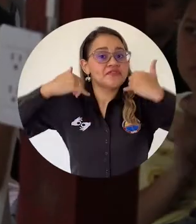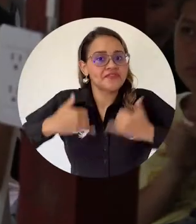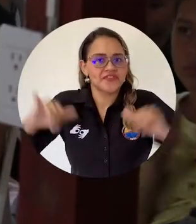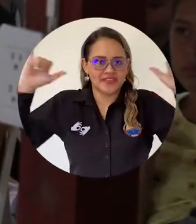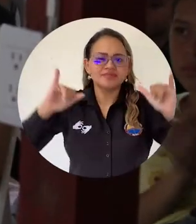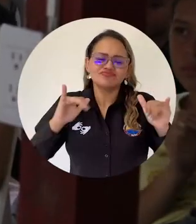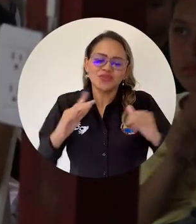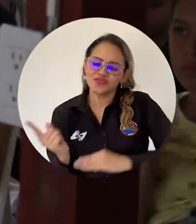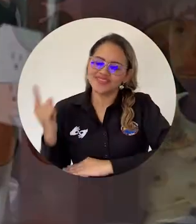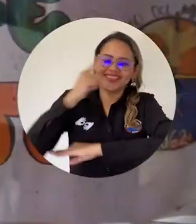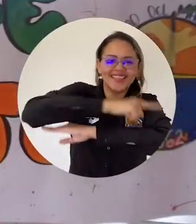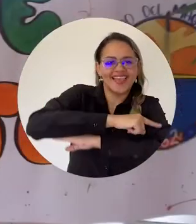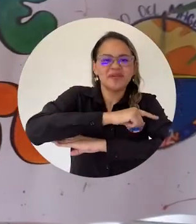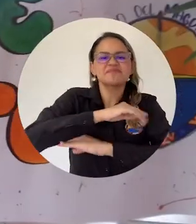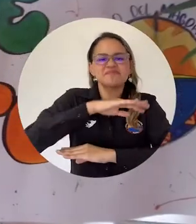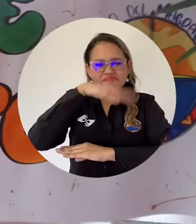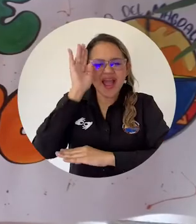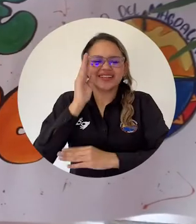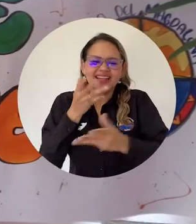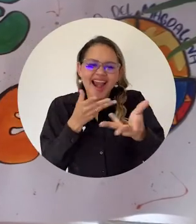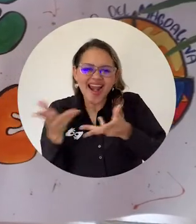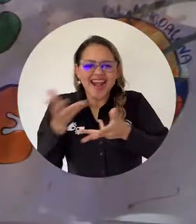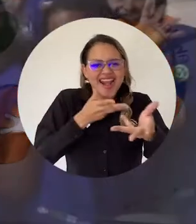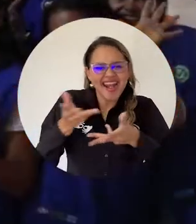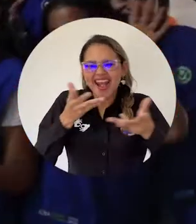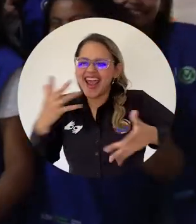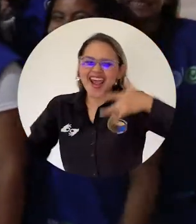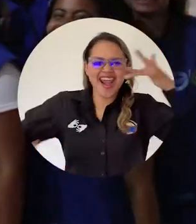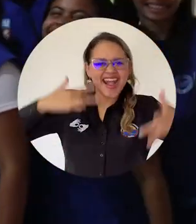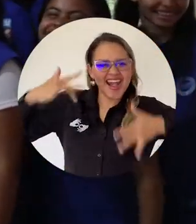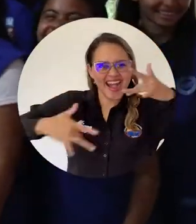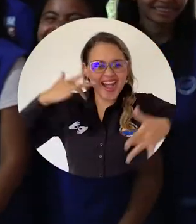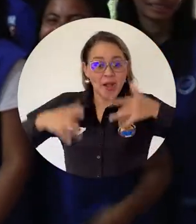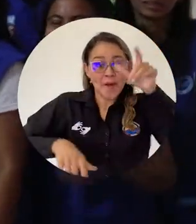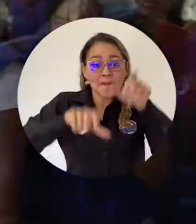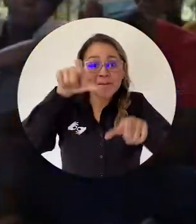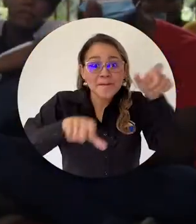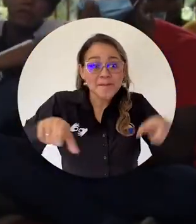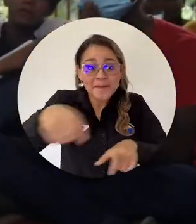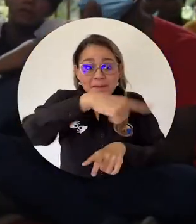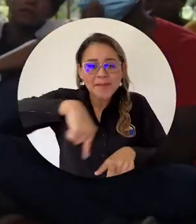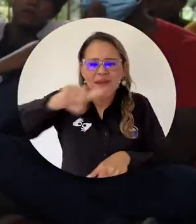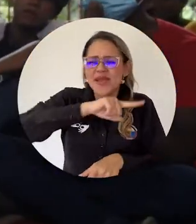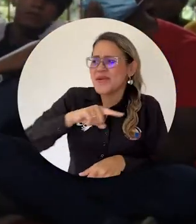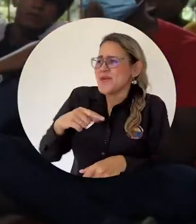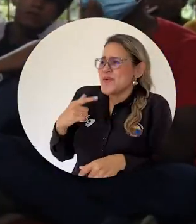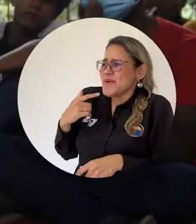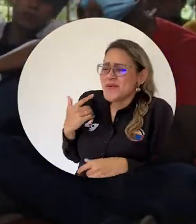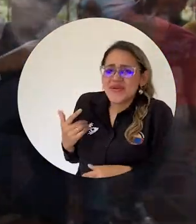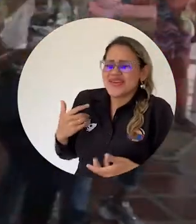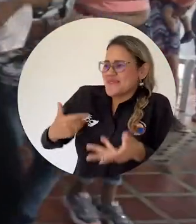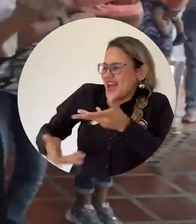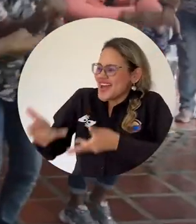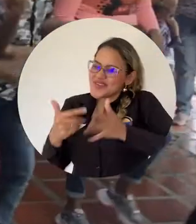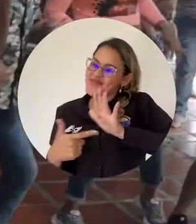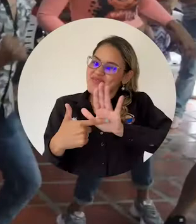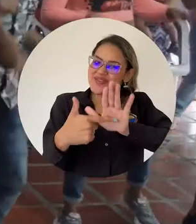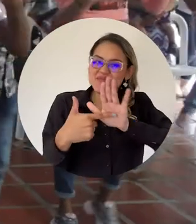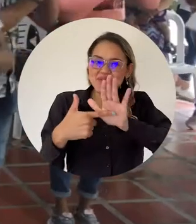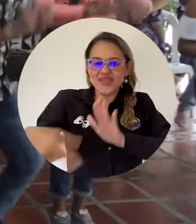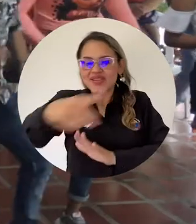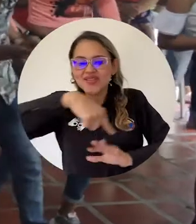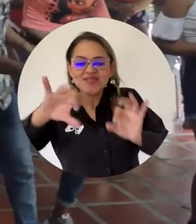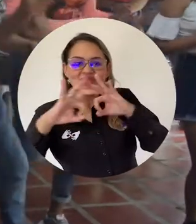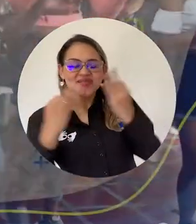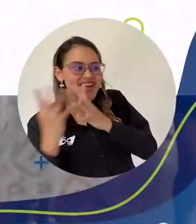clausura se dio con una jornada cultural de esparcimiento, recreación y lúdica, donde los beneficiarios mostraron los resultados de su participación